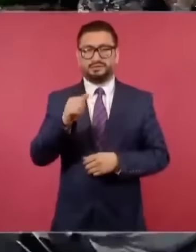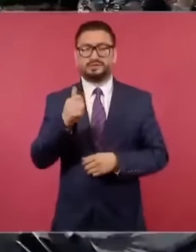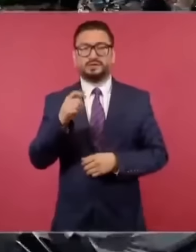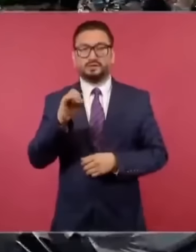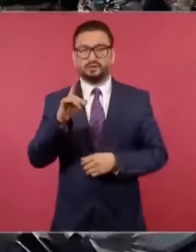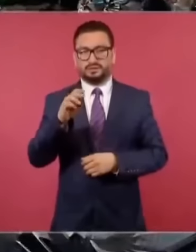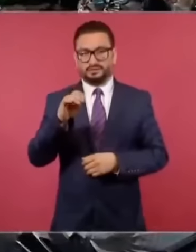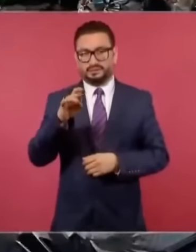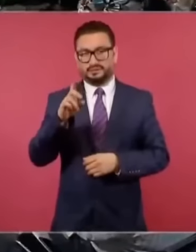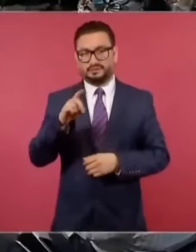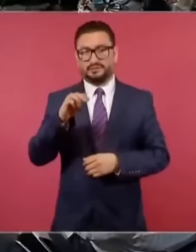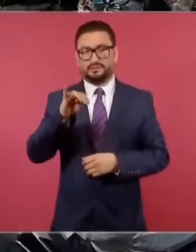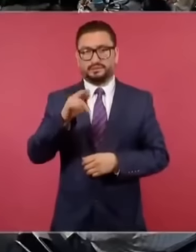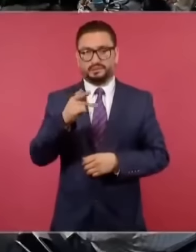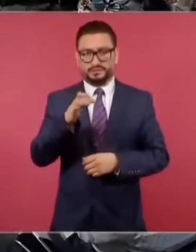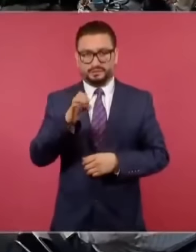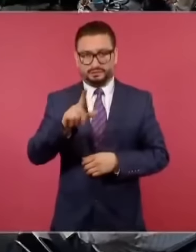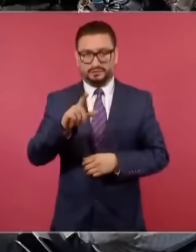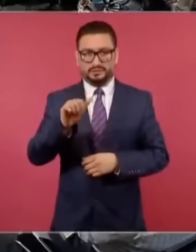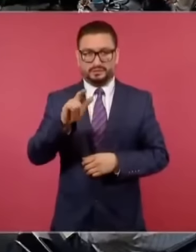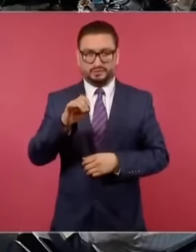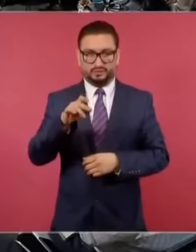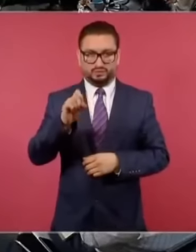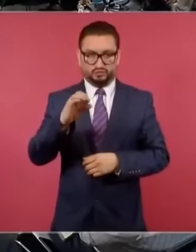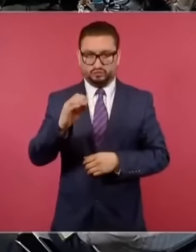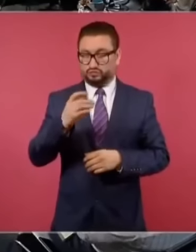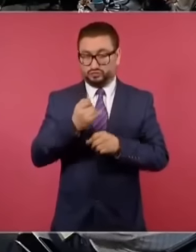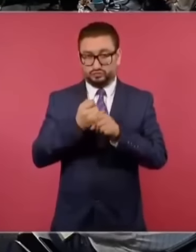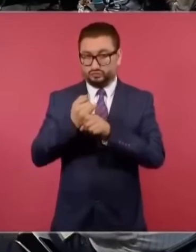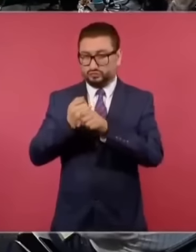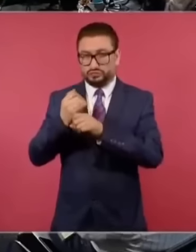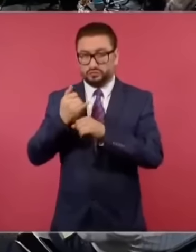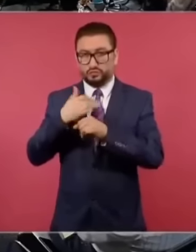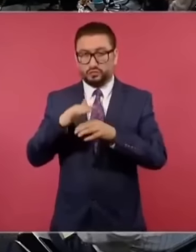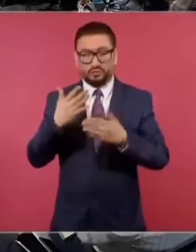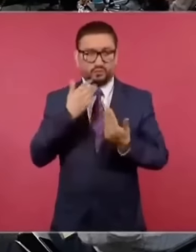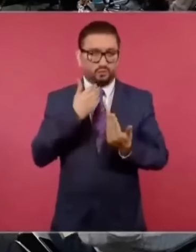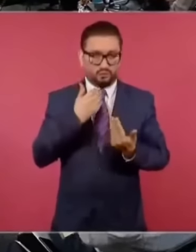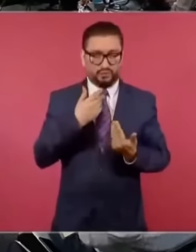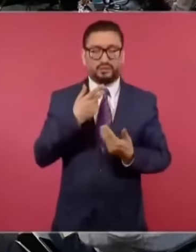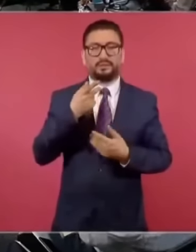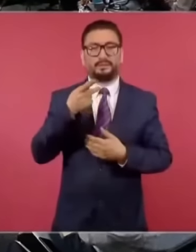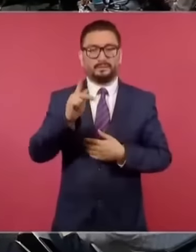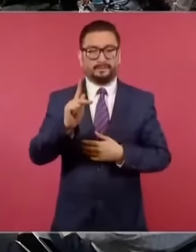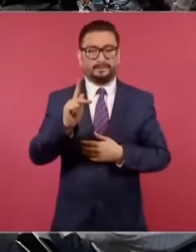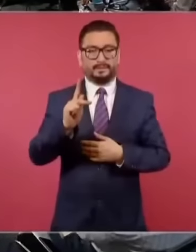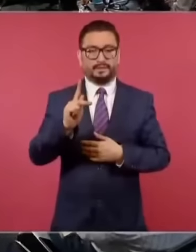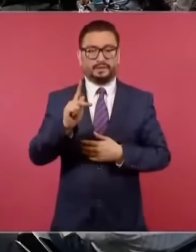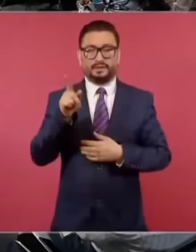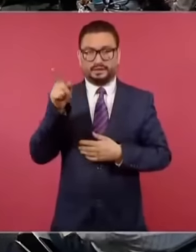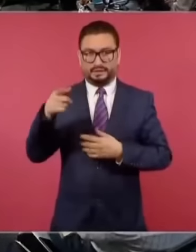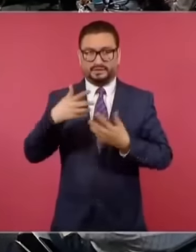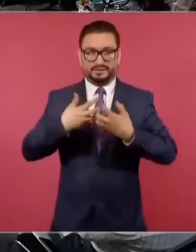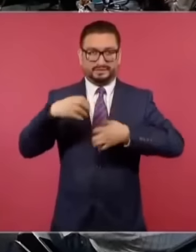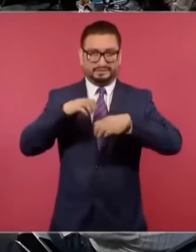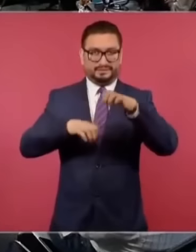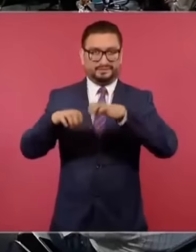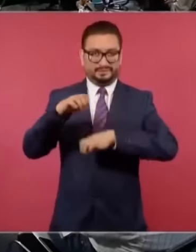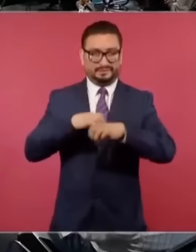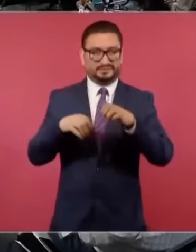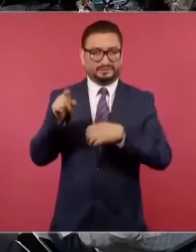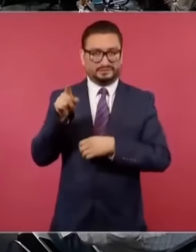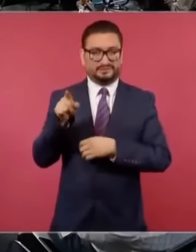y Miguel Alonso Raya. No tenemos información respecto de eso, pero esta empresa ha